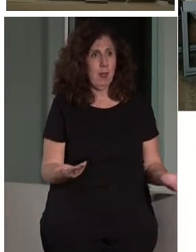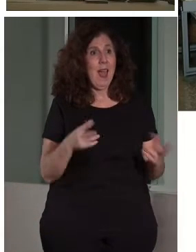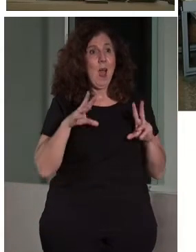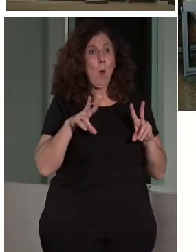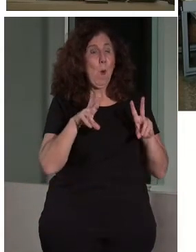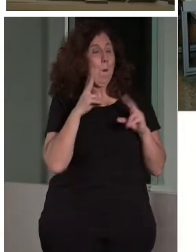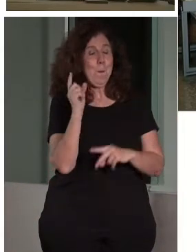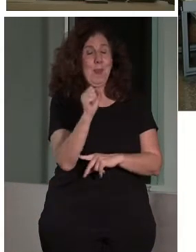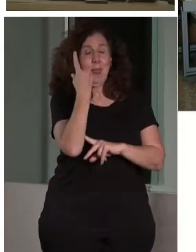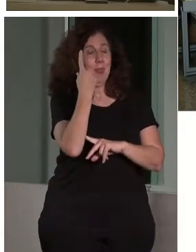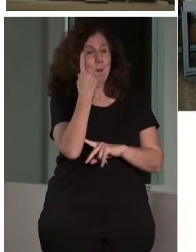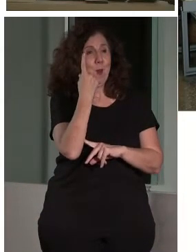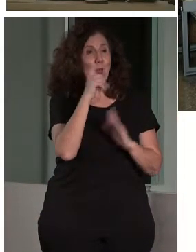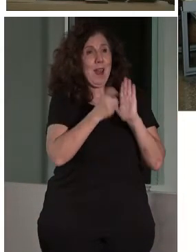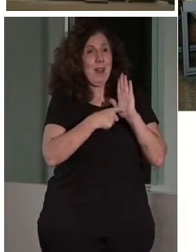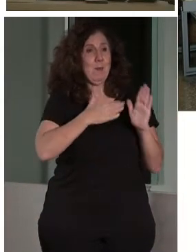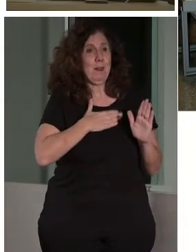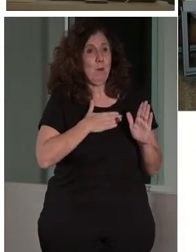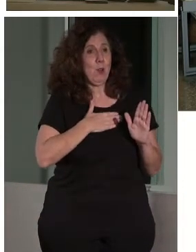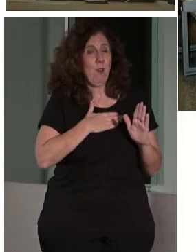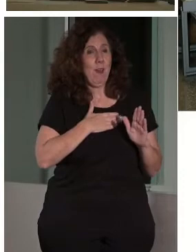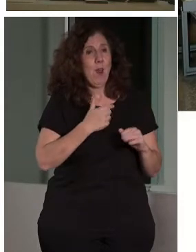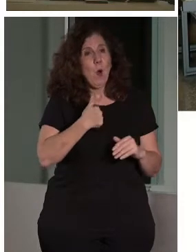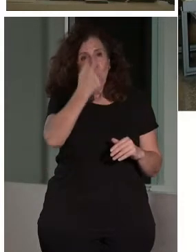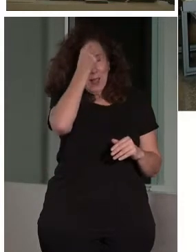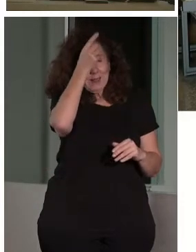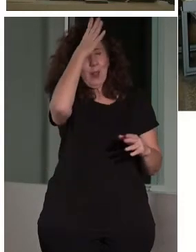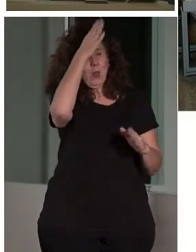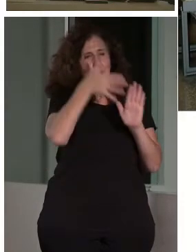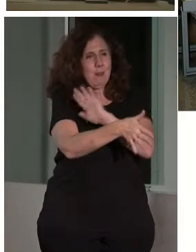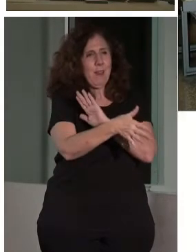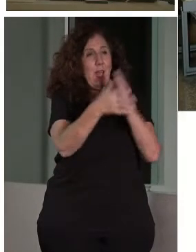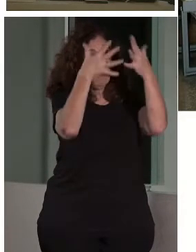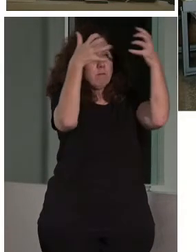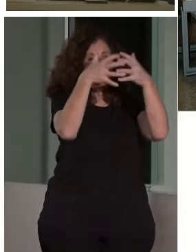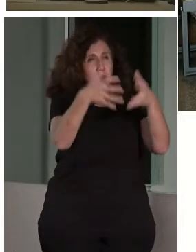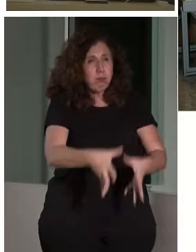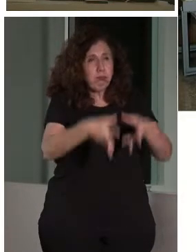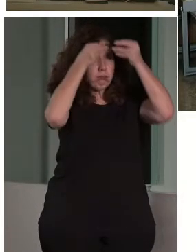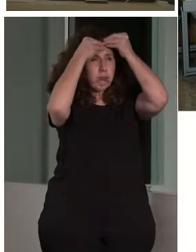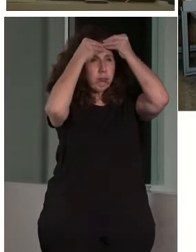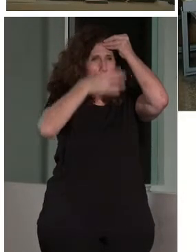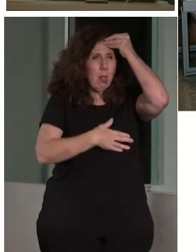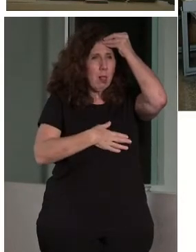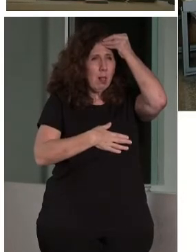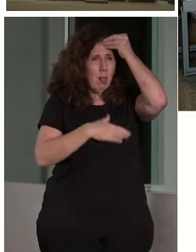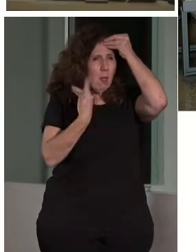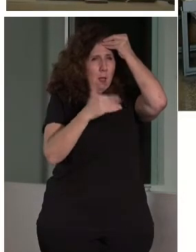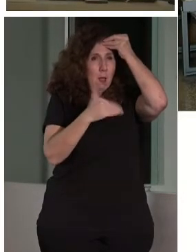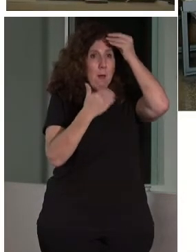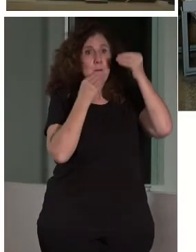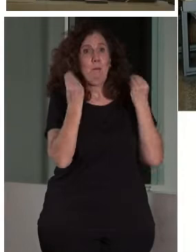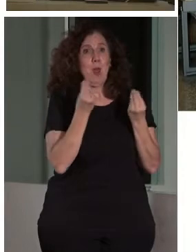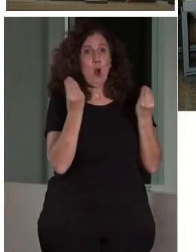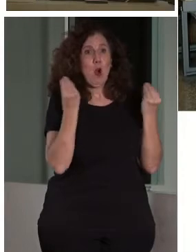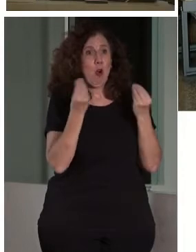que es un síntoma de inteligencia humana no atragantar la mente con cosas indigestas. Por lo tanto, cuando la gente no lee un rollo en un